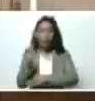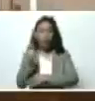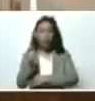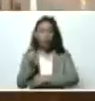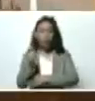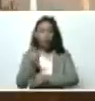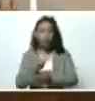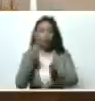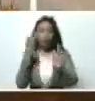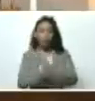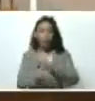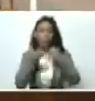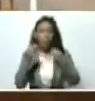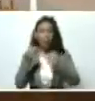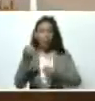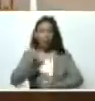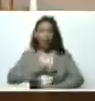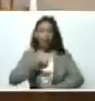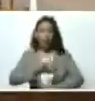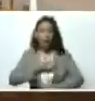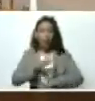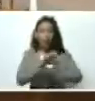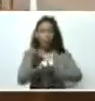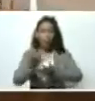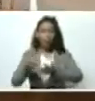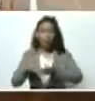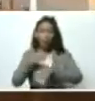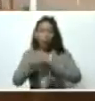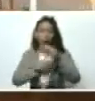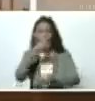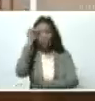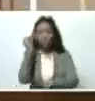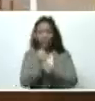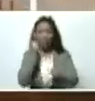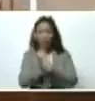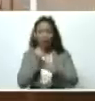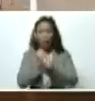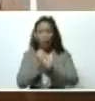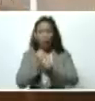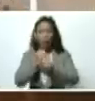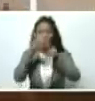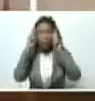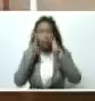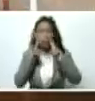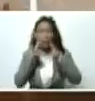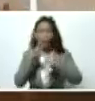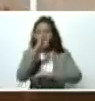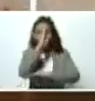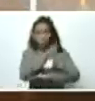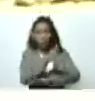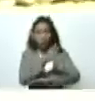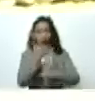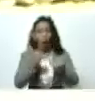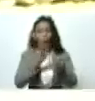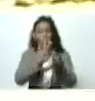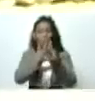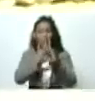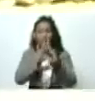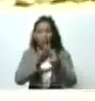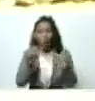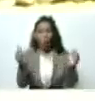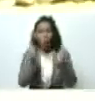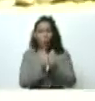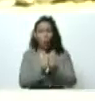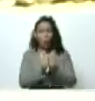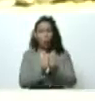monetario, para que la alcaldía del municipio haga su trabajo, haga el dragado. Vámonos directo entonces con